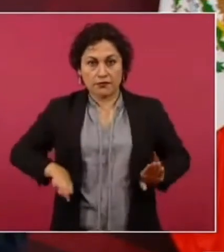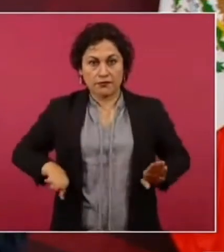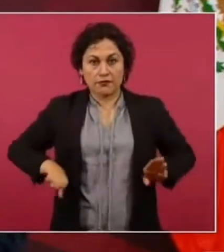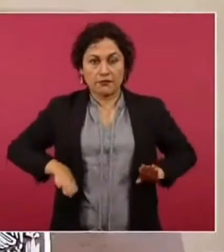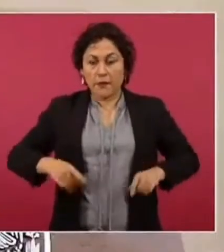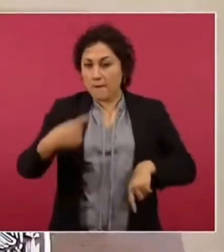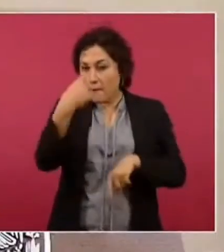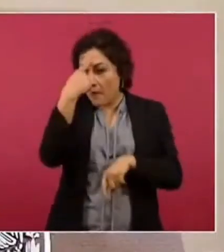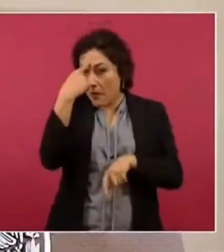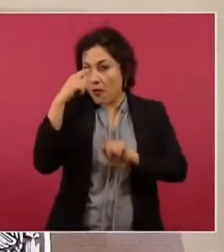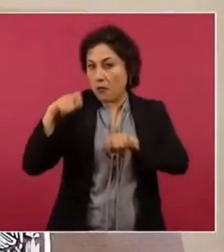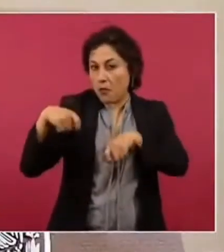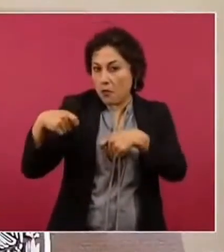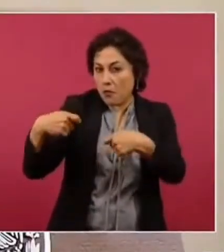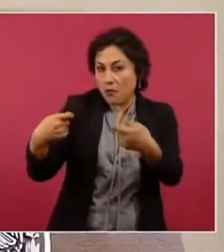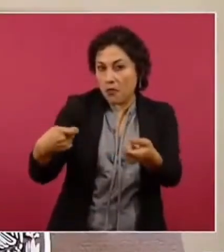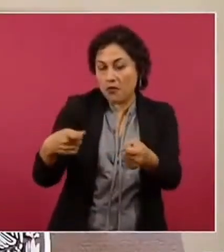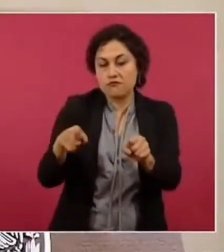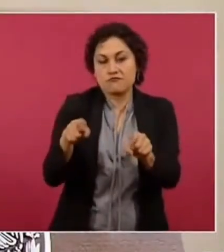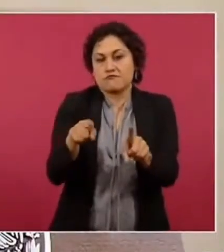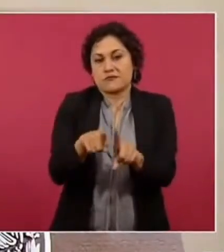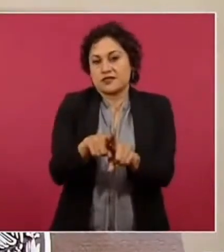pro estadounidense